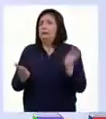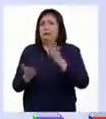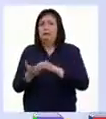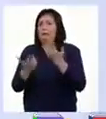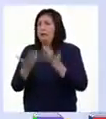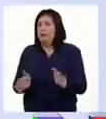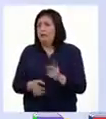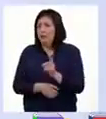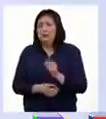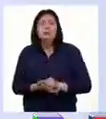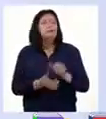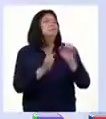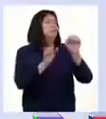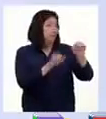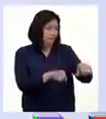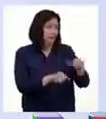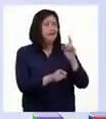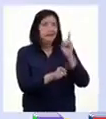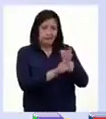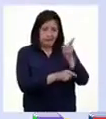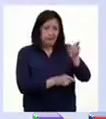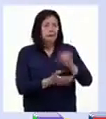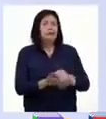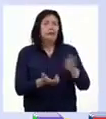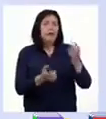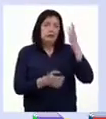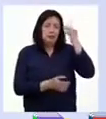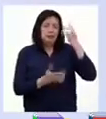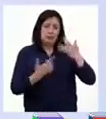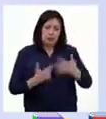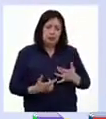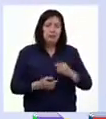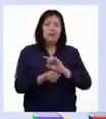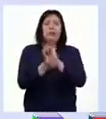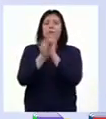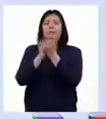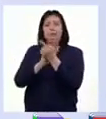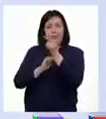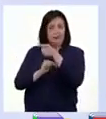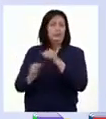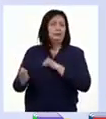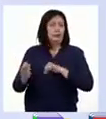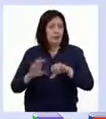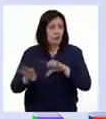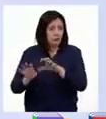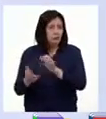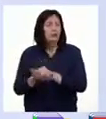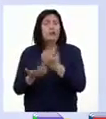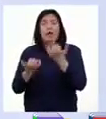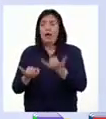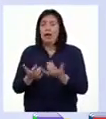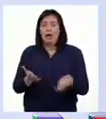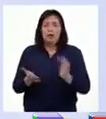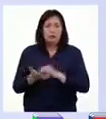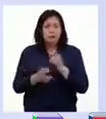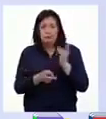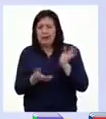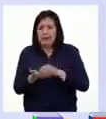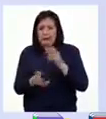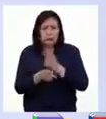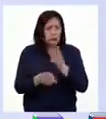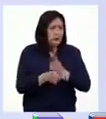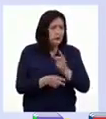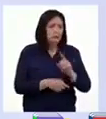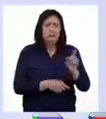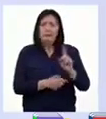mismo. Claro. Esa experiencia triste hizo que cambies tu manera de actuar y ahora refuerzas los cuidados